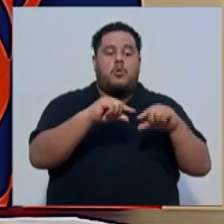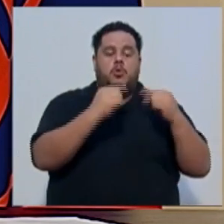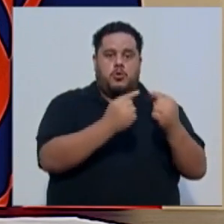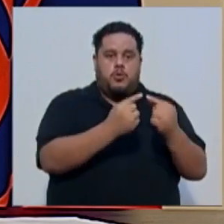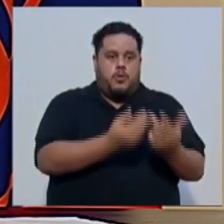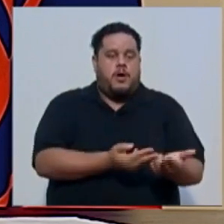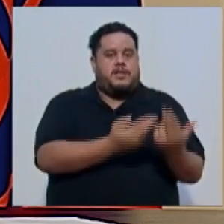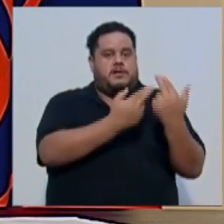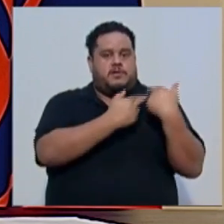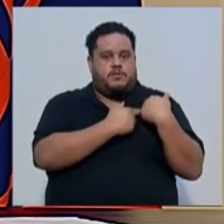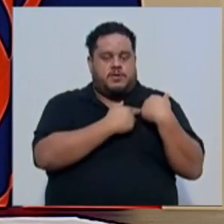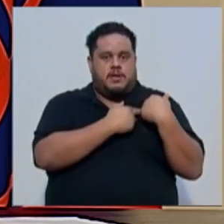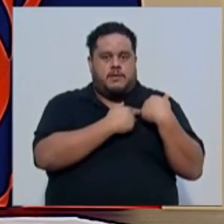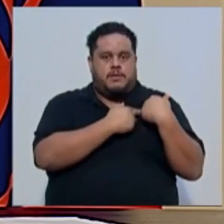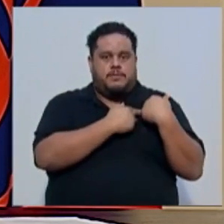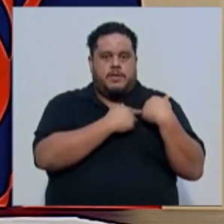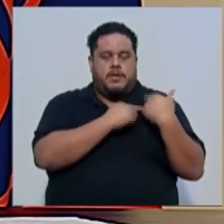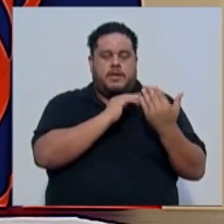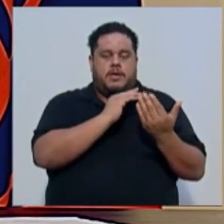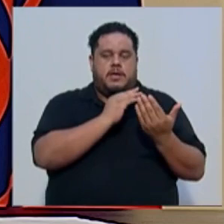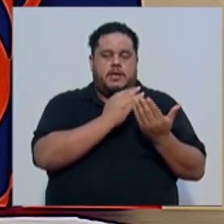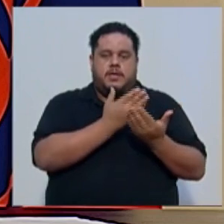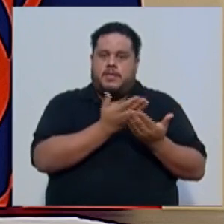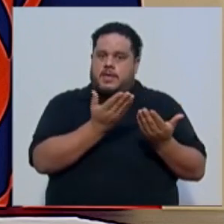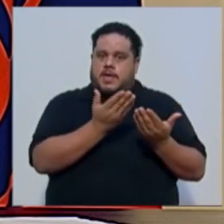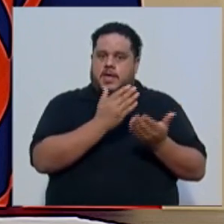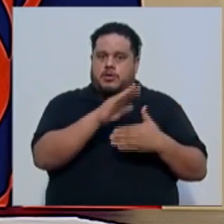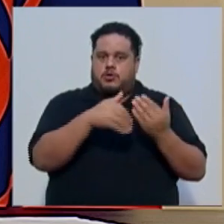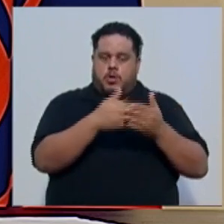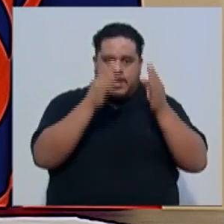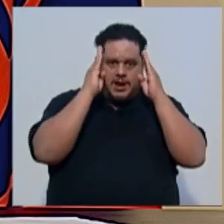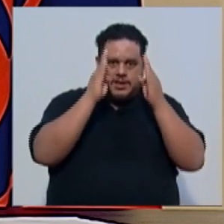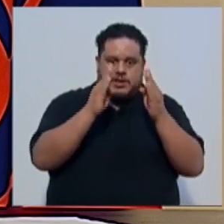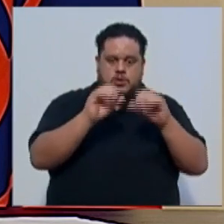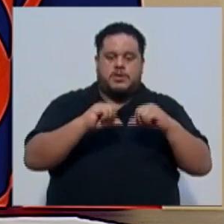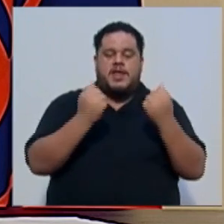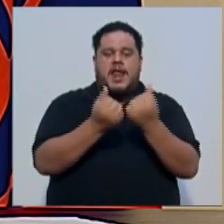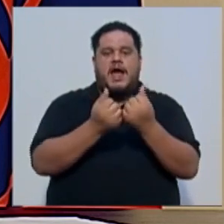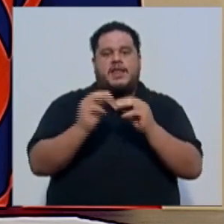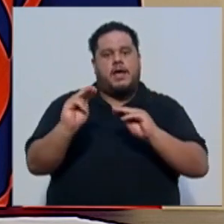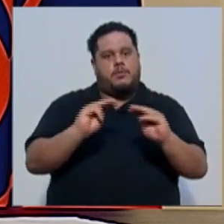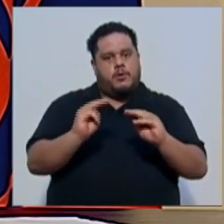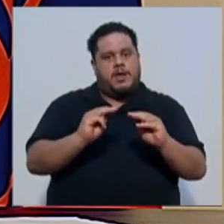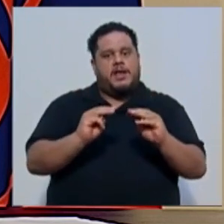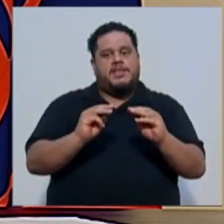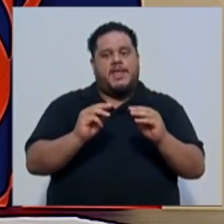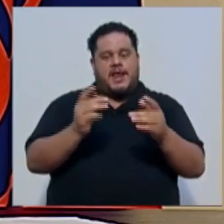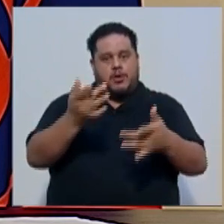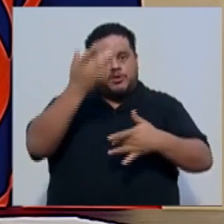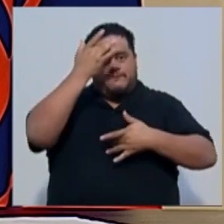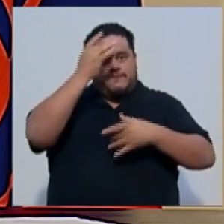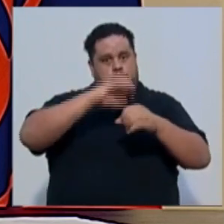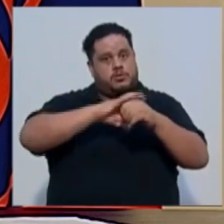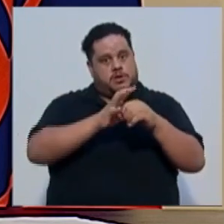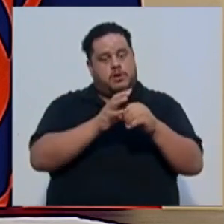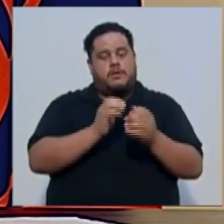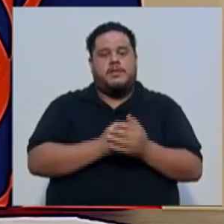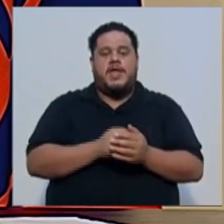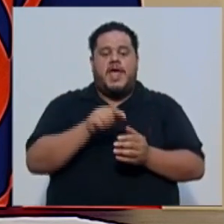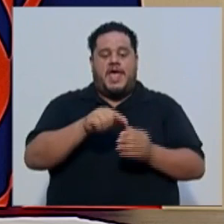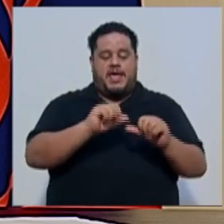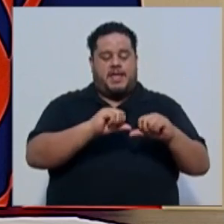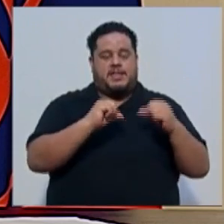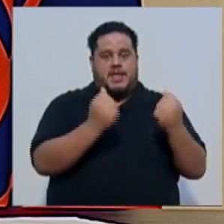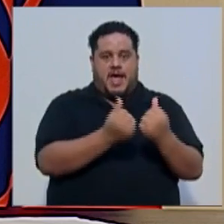encarga básicamente de lo que es la atención del área móvil de los pacientes COVID. Entonces, en esta área